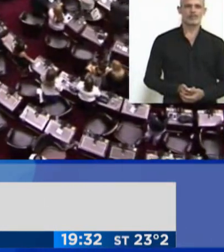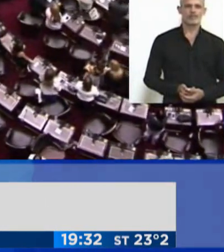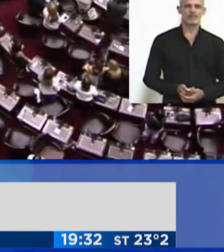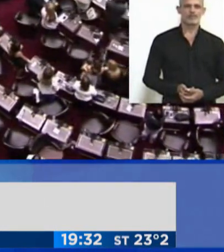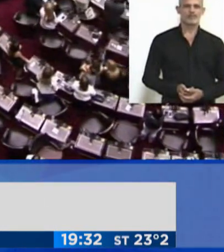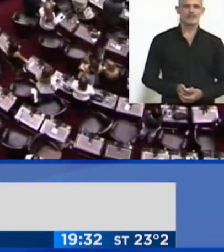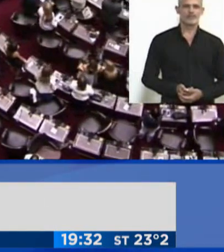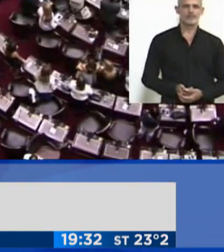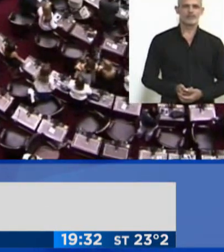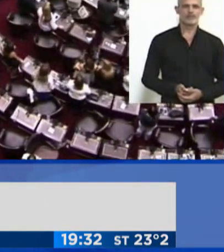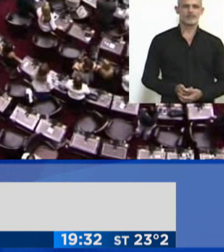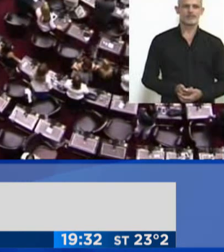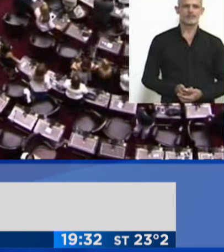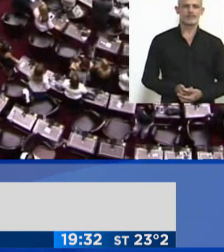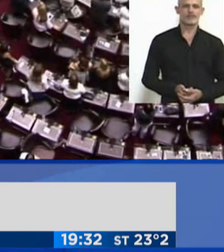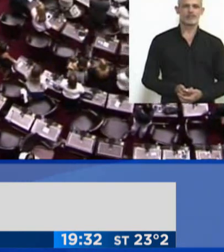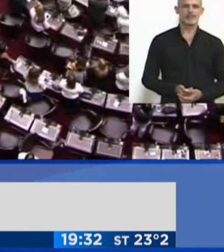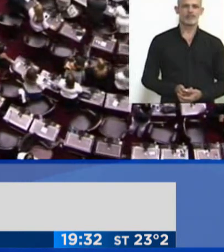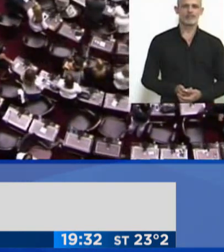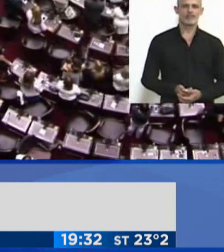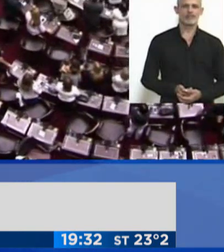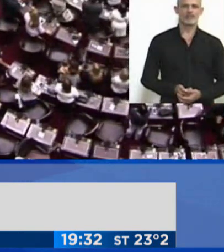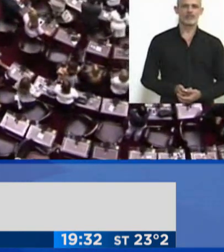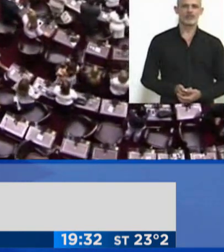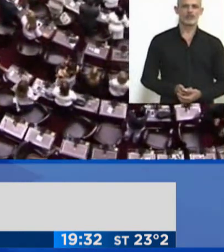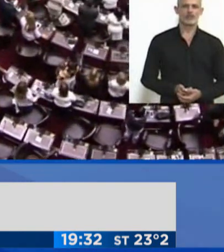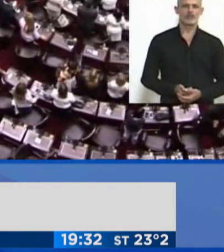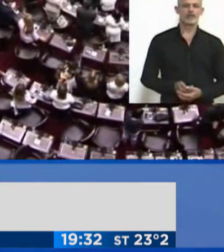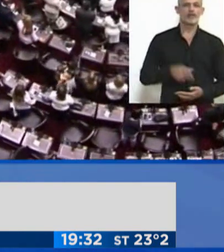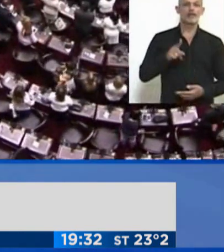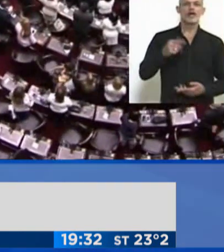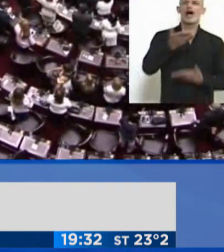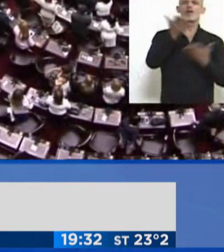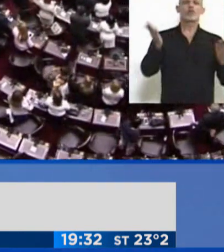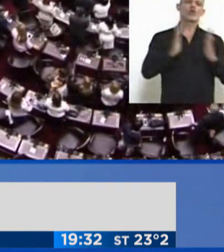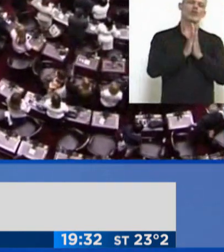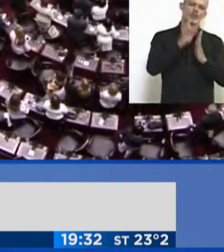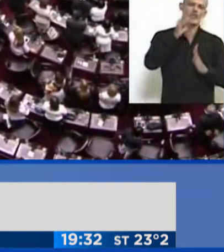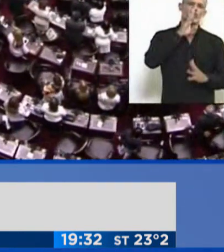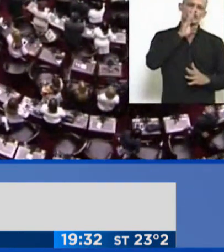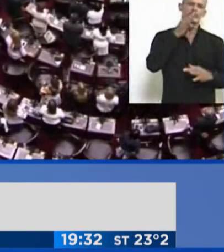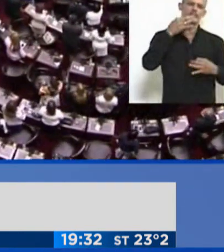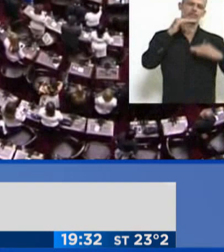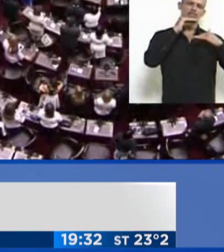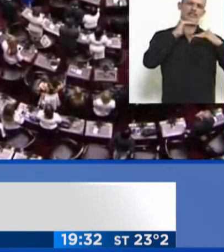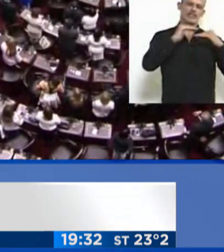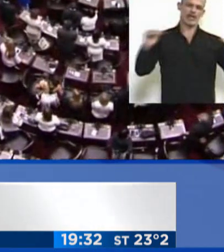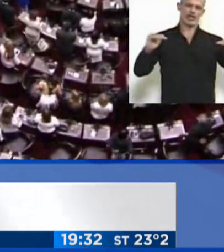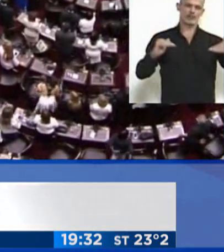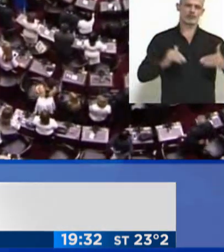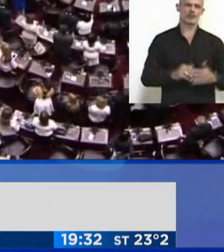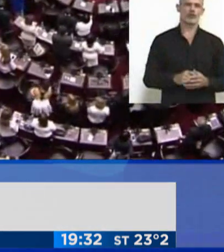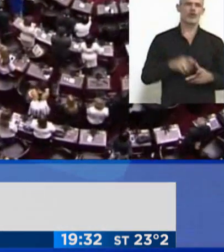y terminará entonces, luego de la elección de autoridades, esta sesión especial de la Cámara Baja, ya con la